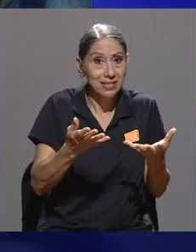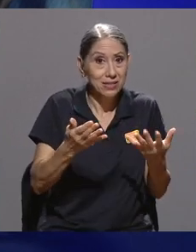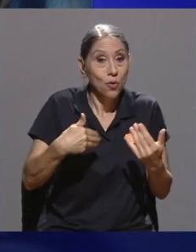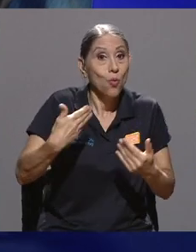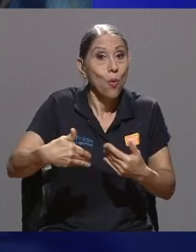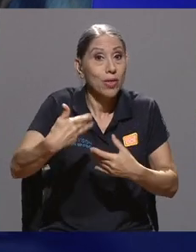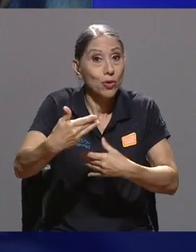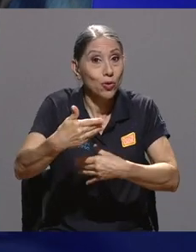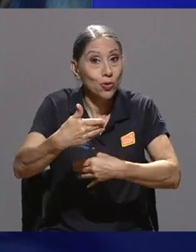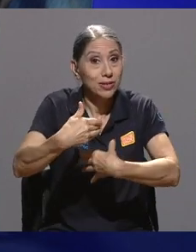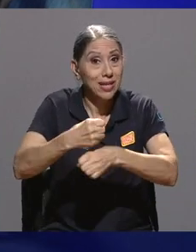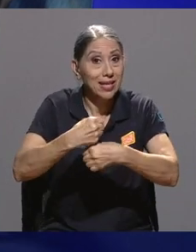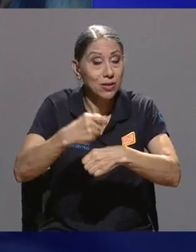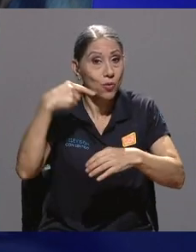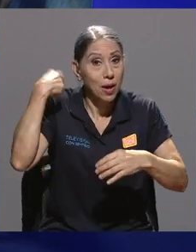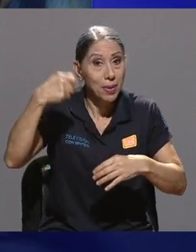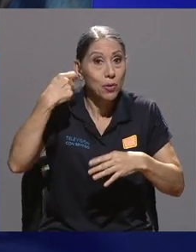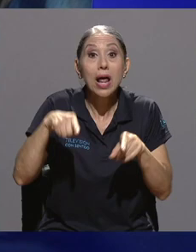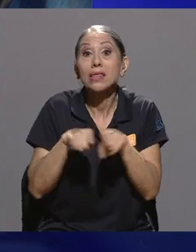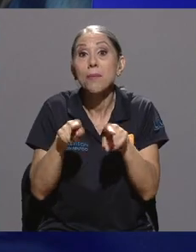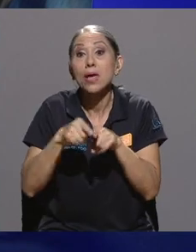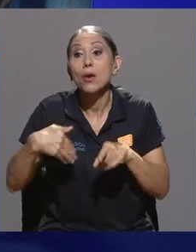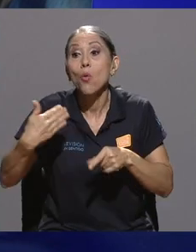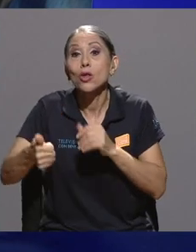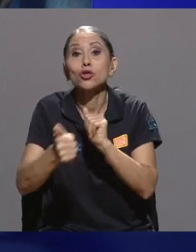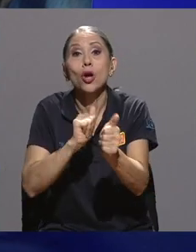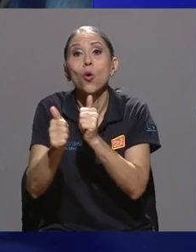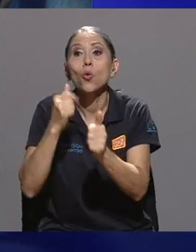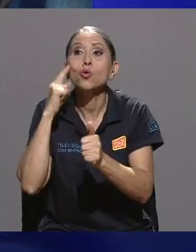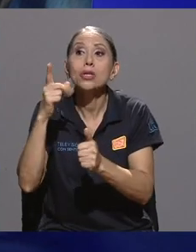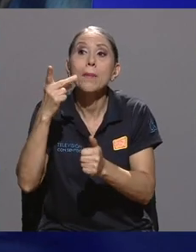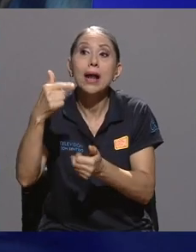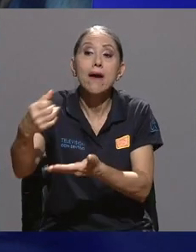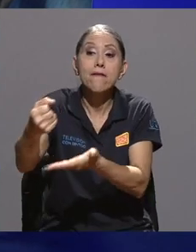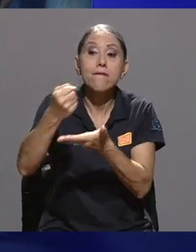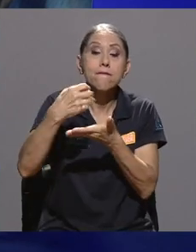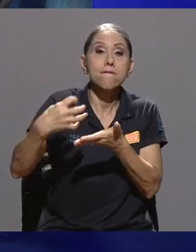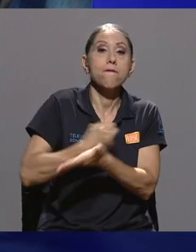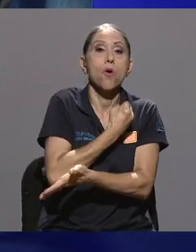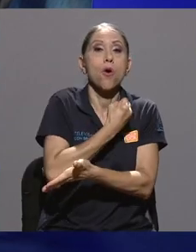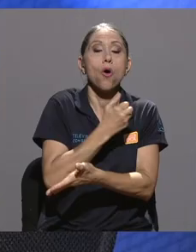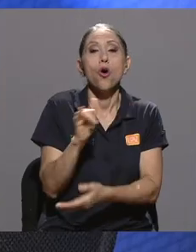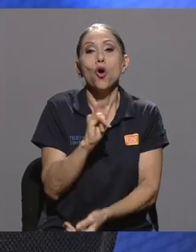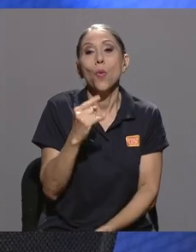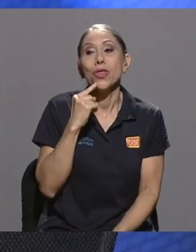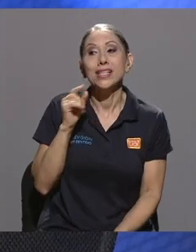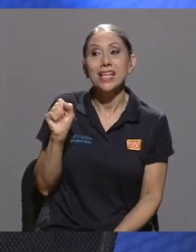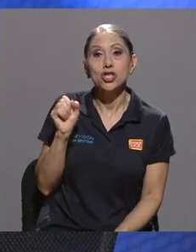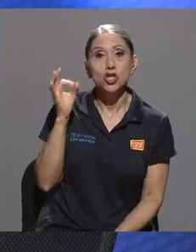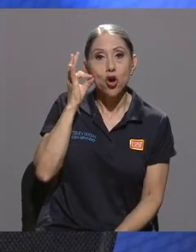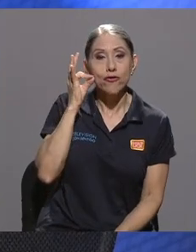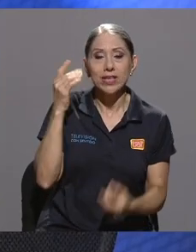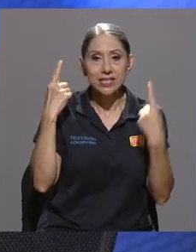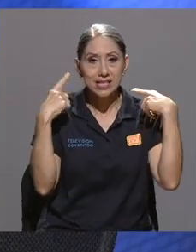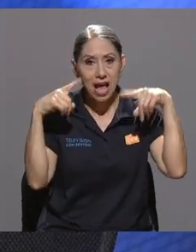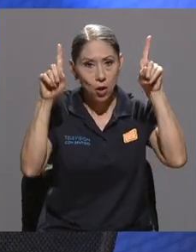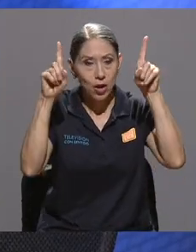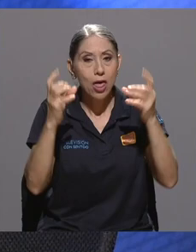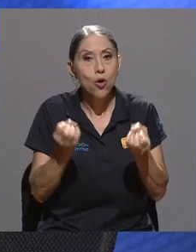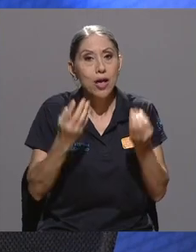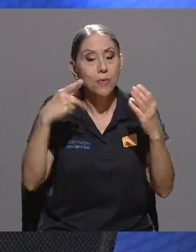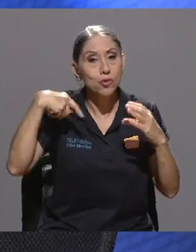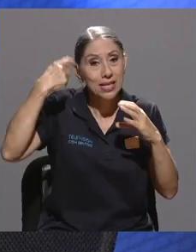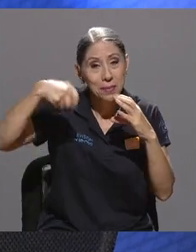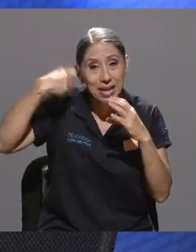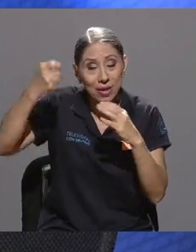también un poco a la hora de concursar fondos, ¿verdad?, como dice Sophie, se han logrado acá que muchas de estas películas sean